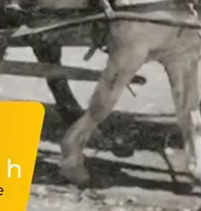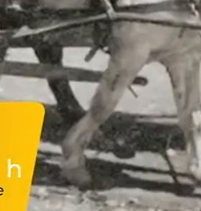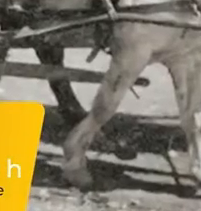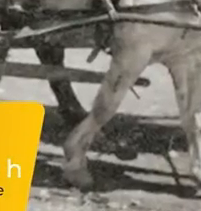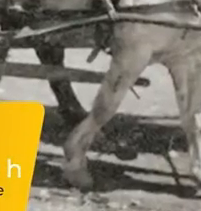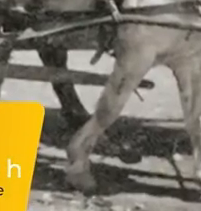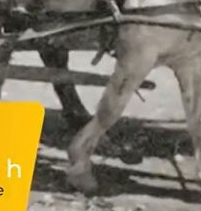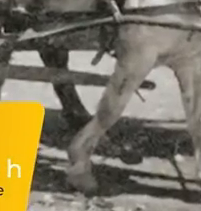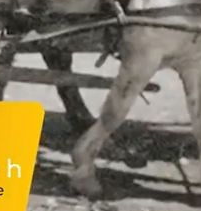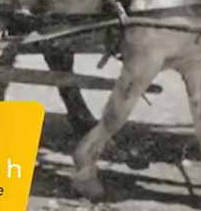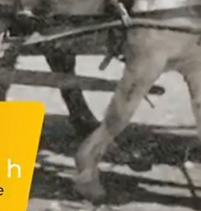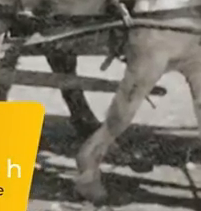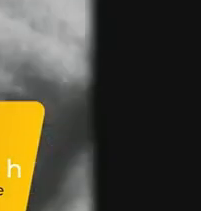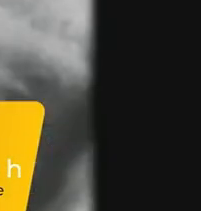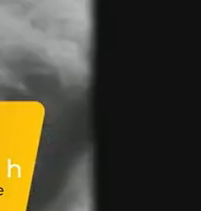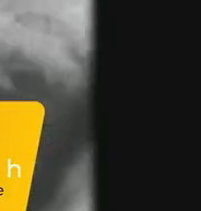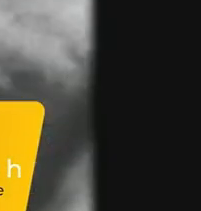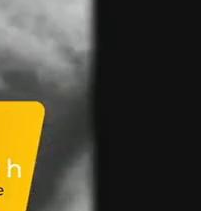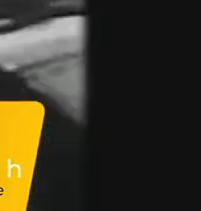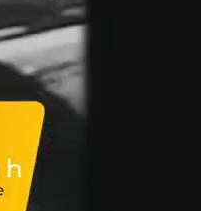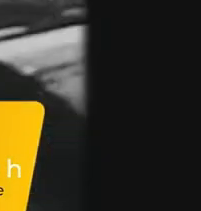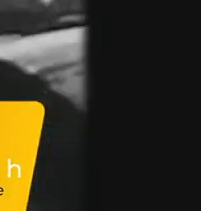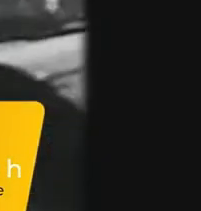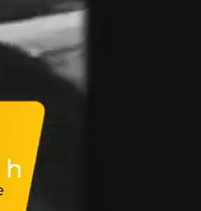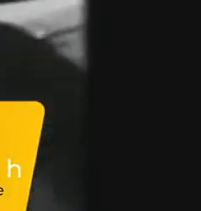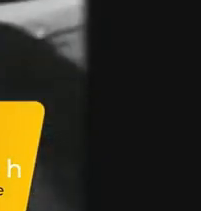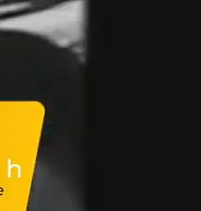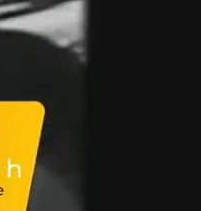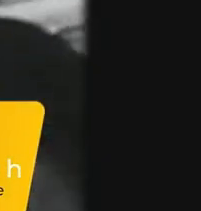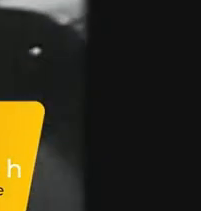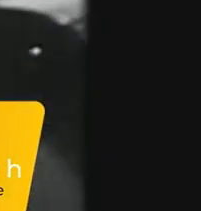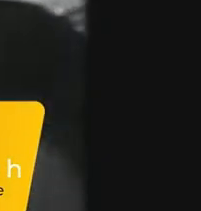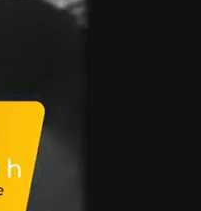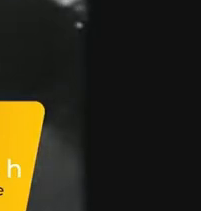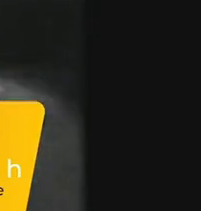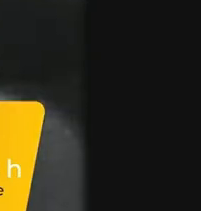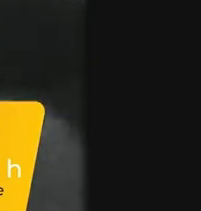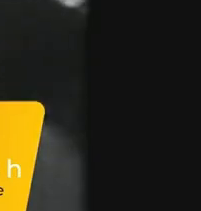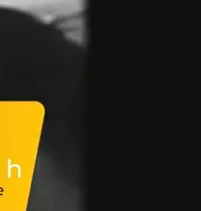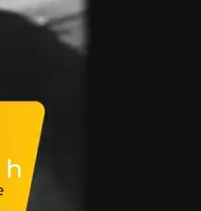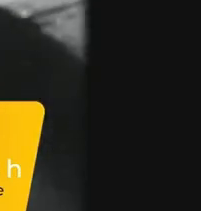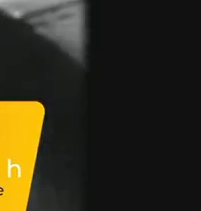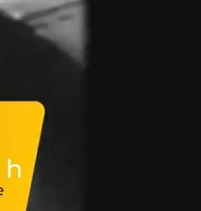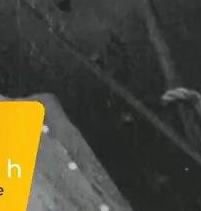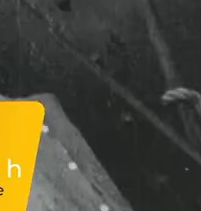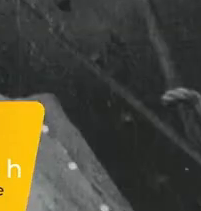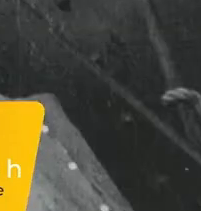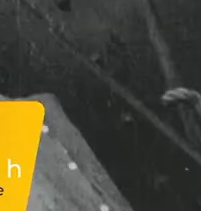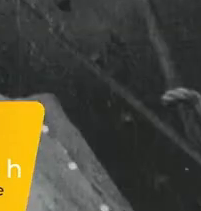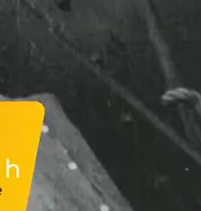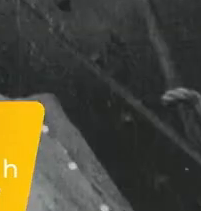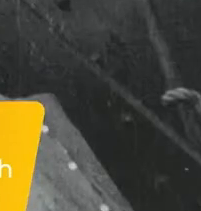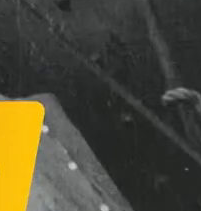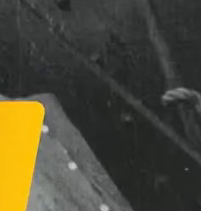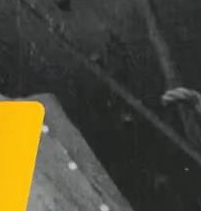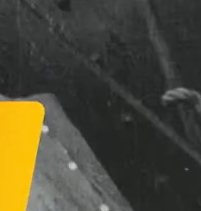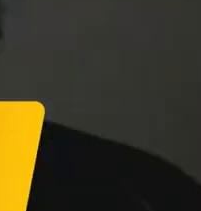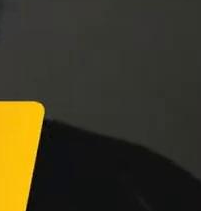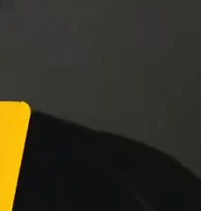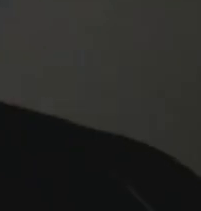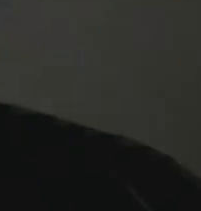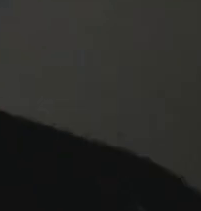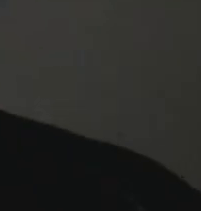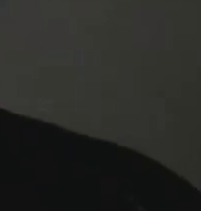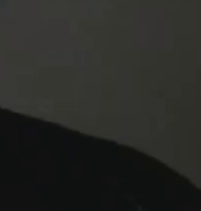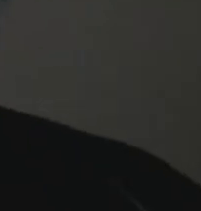nueva vida para sobrevivir. Mi pueblo, desde que empezó la guerra, fue un pueblo muy castigado. Encontramos otra segunda patria